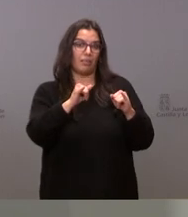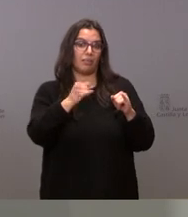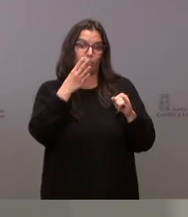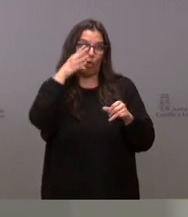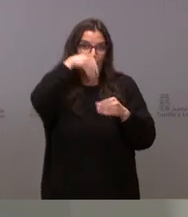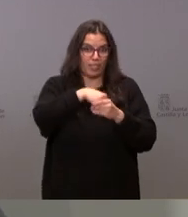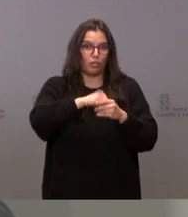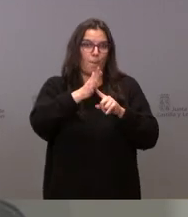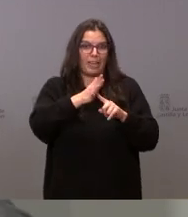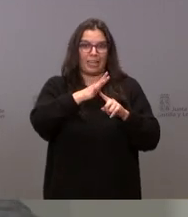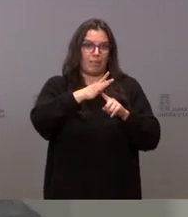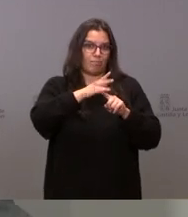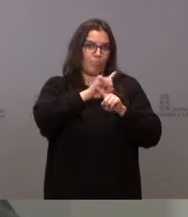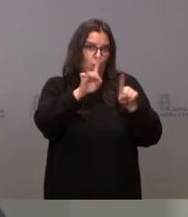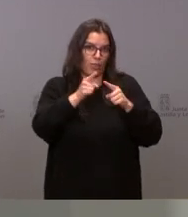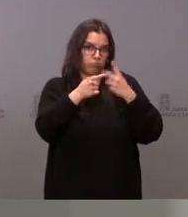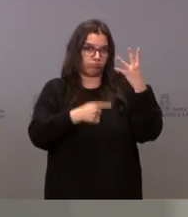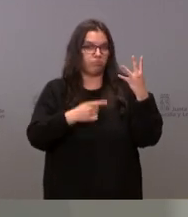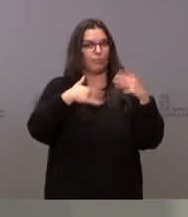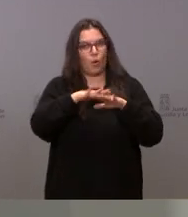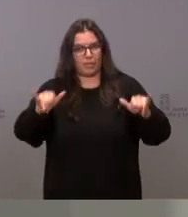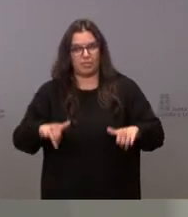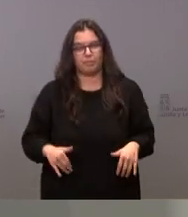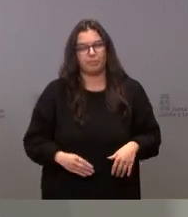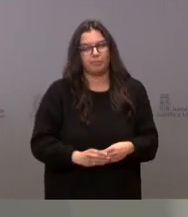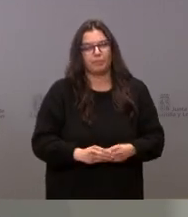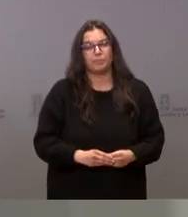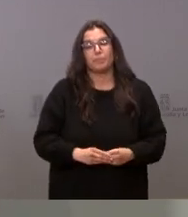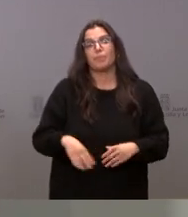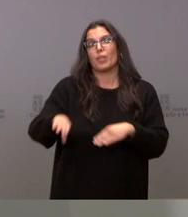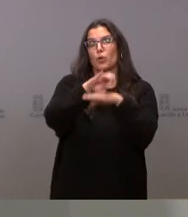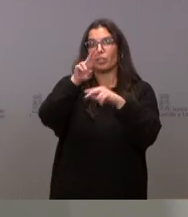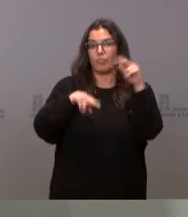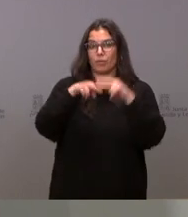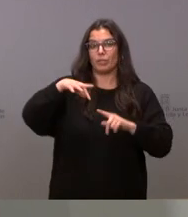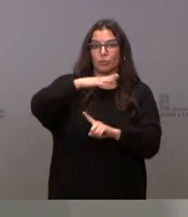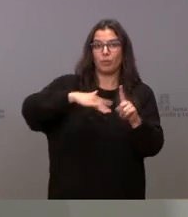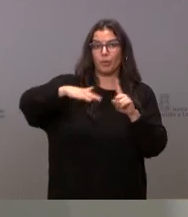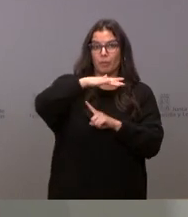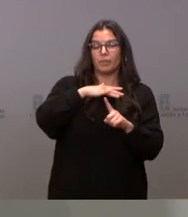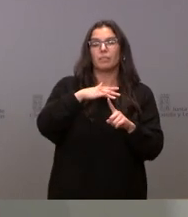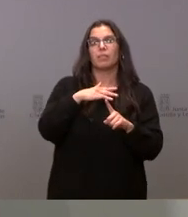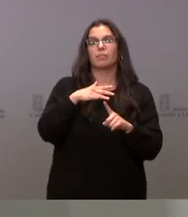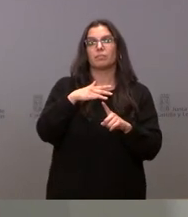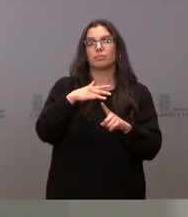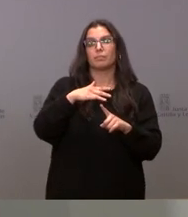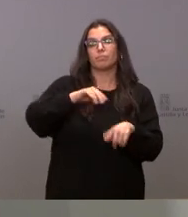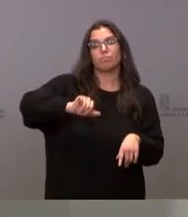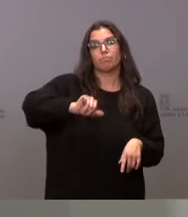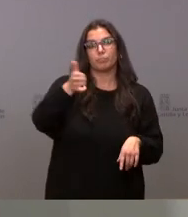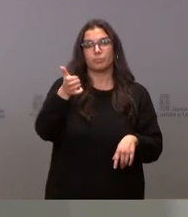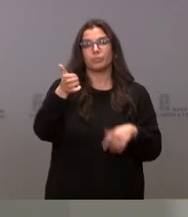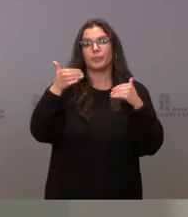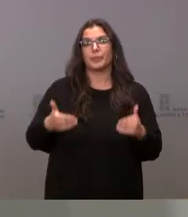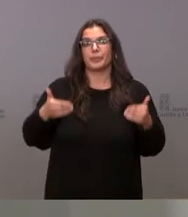ubicados en estas zonas protegidas. La Consejería de Fomento y Medio Ambiente aprueba la